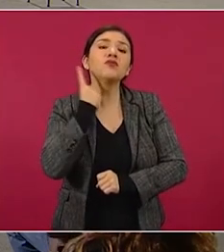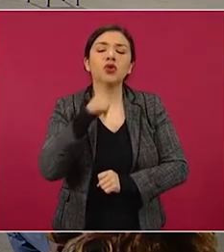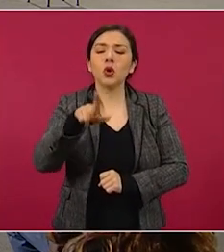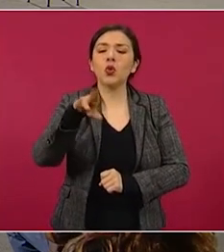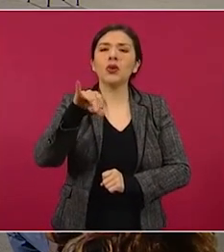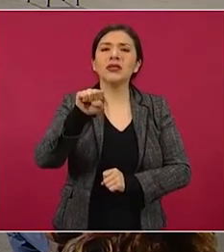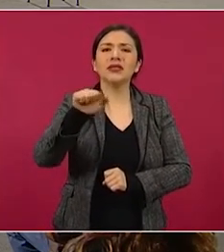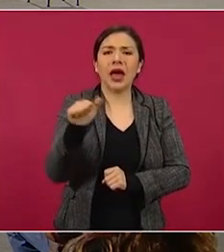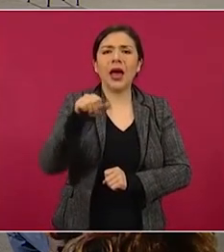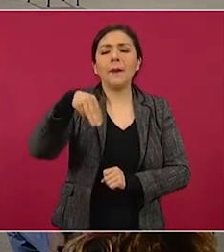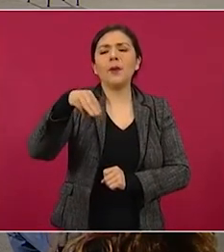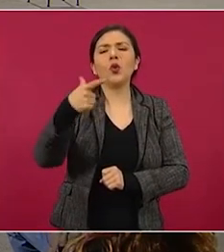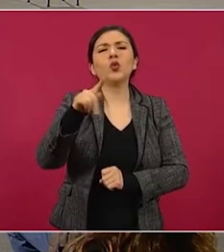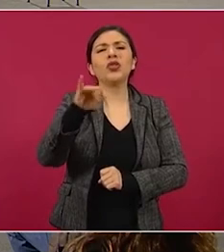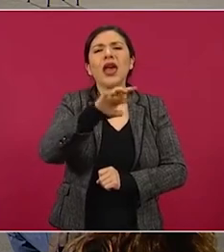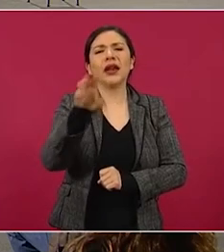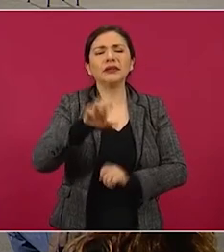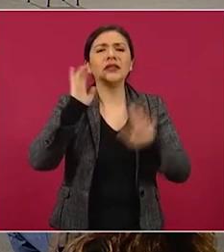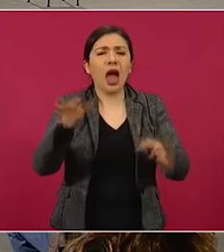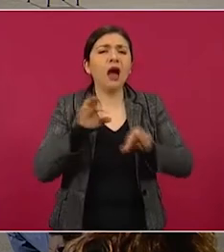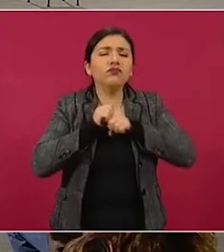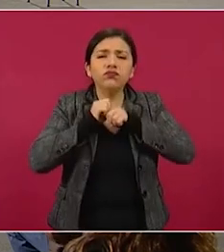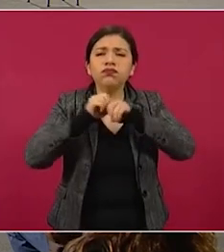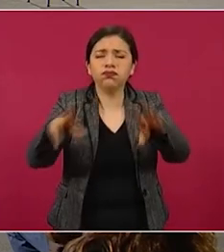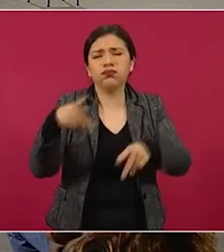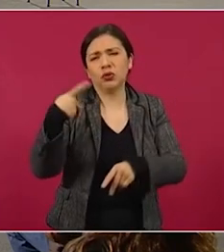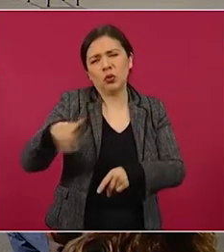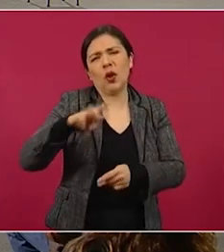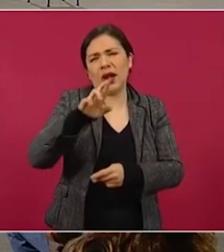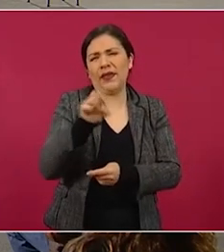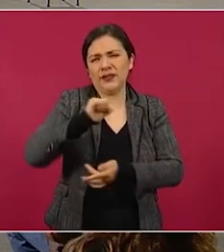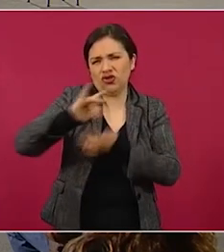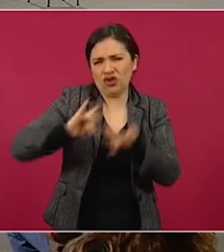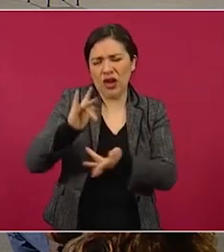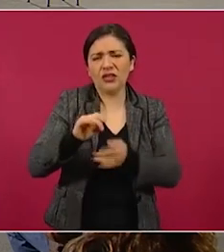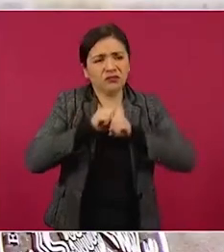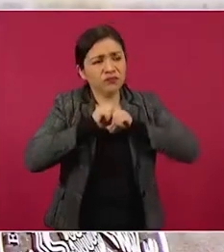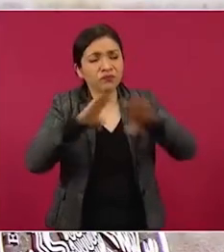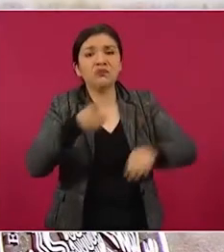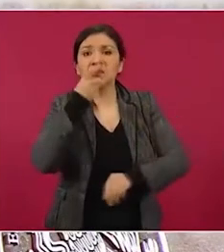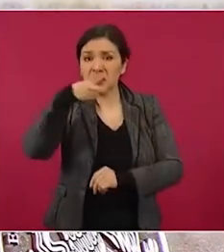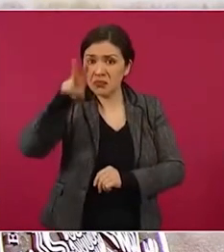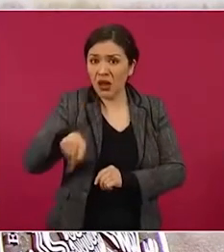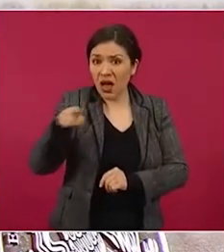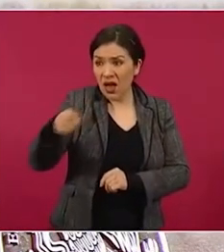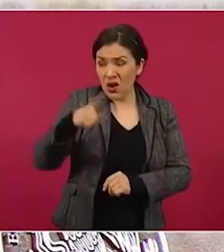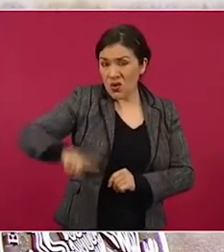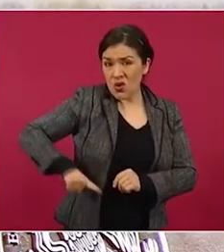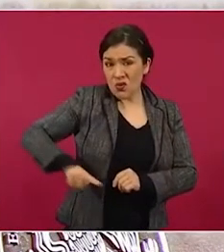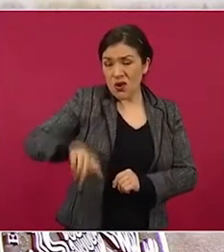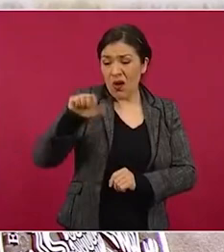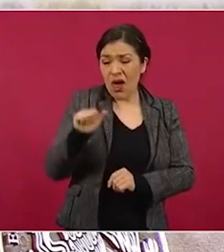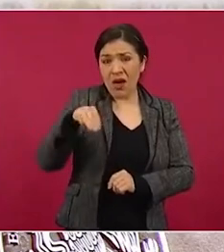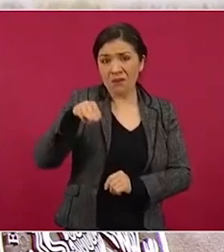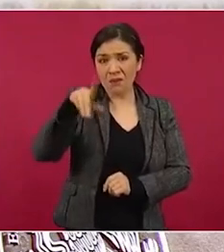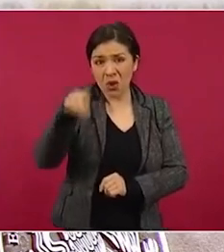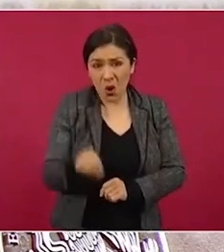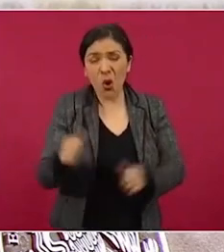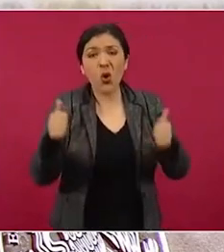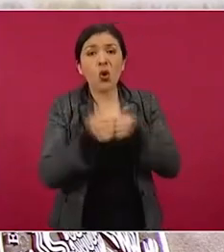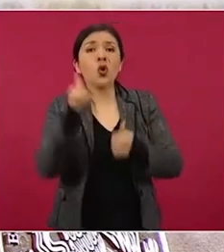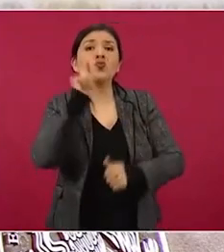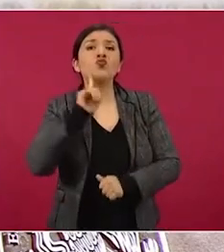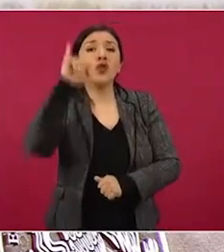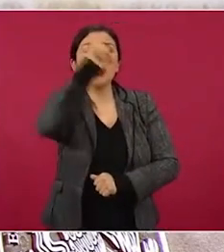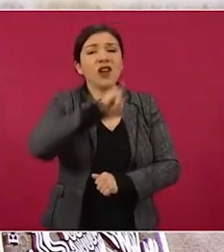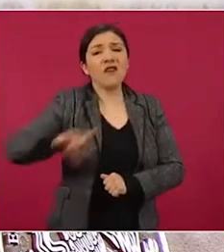montó una campaña de desinformación a través de sus redes sociales, asegurando que el gobierno del presidente Andrés Manuel López Obrador y de la jefa